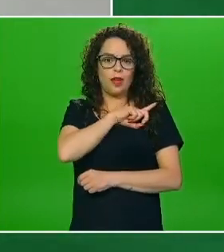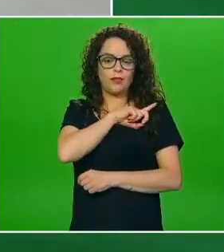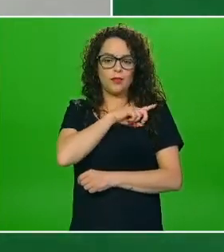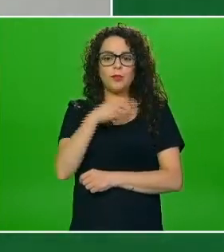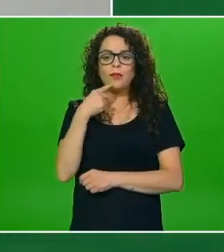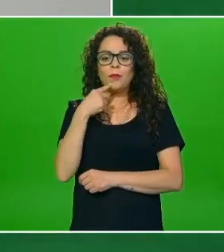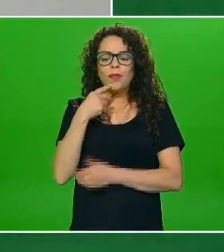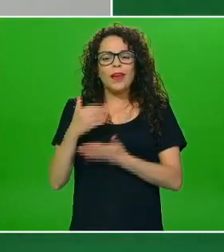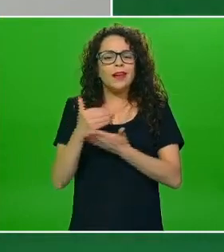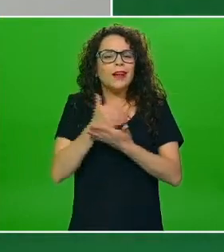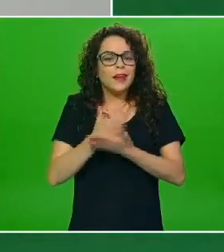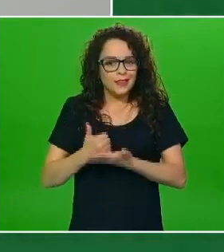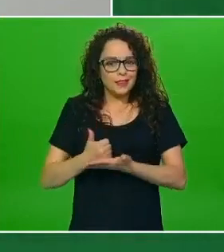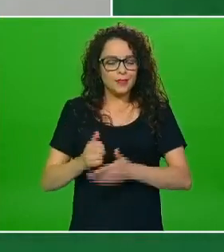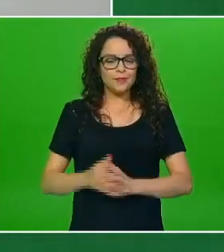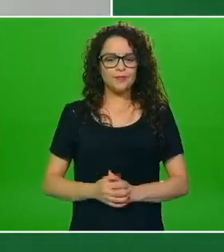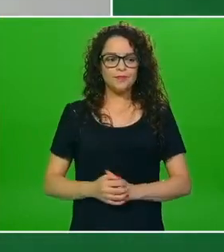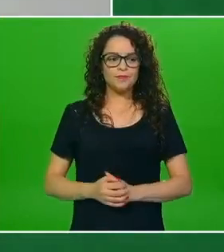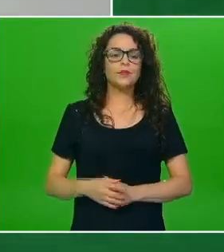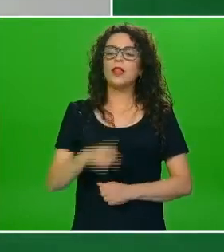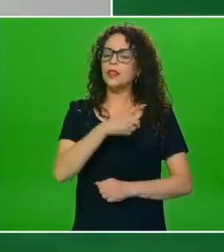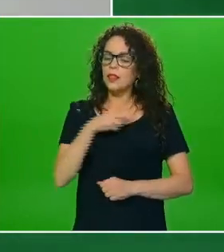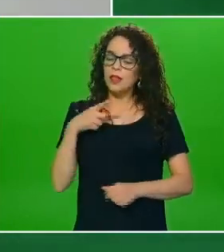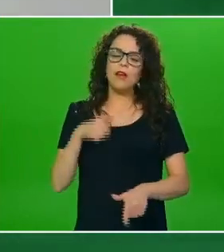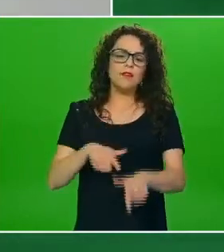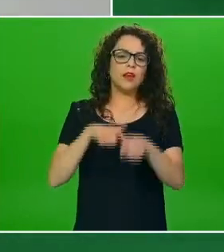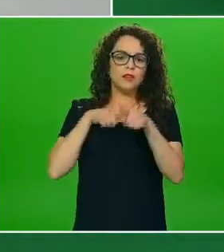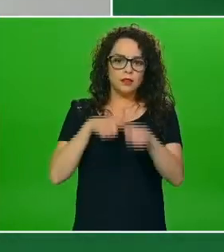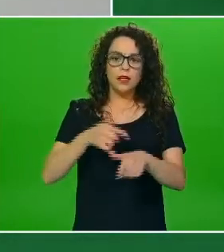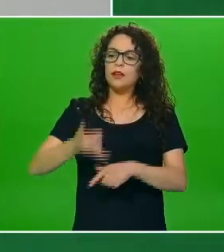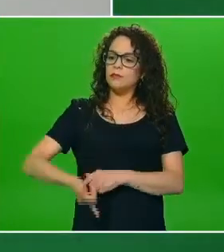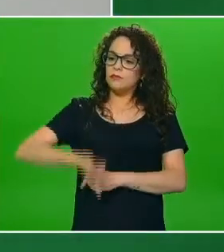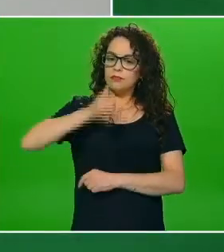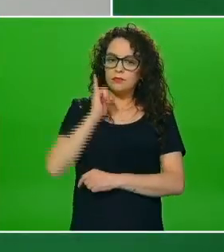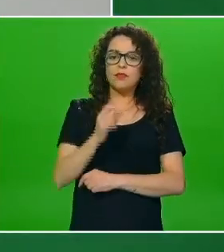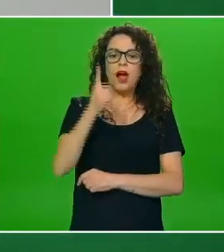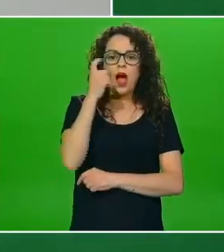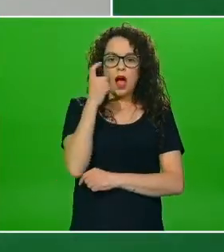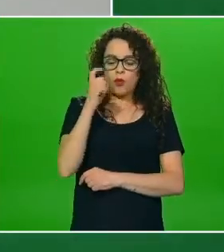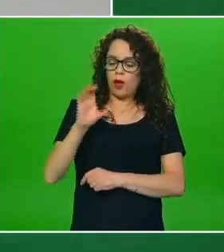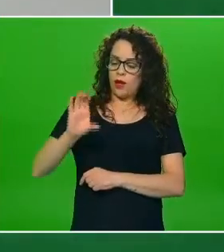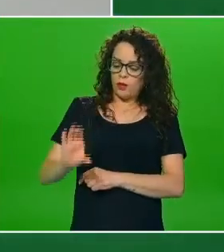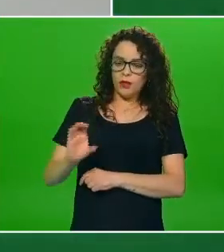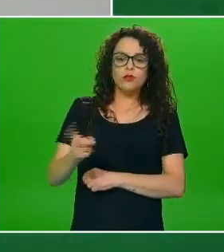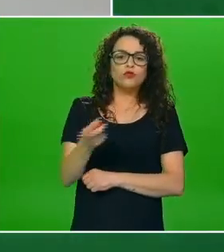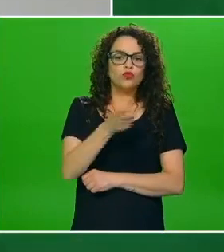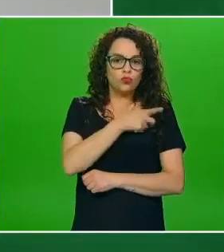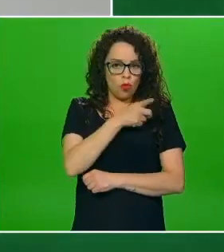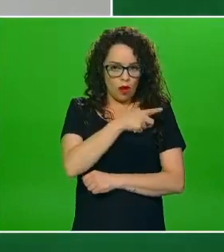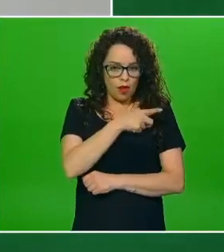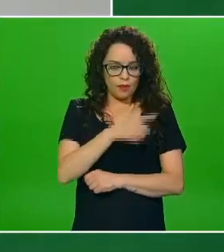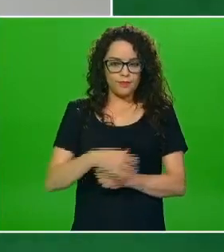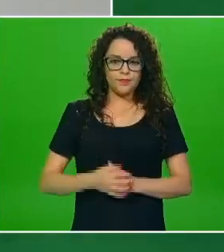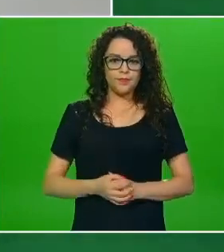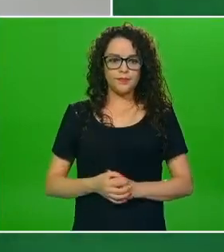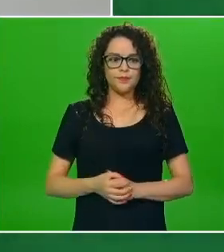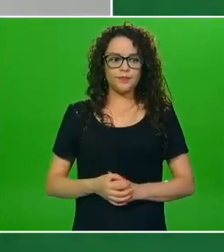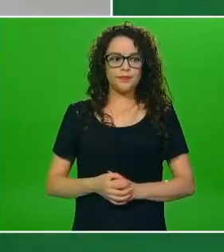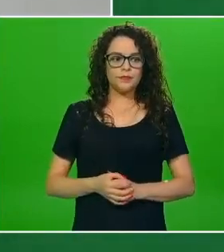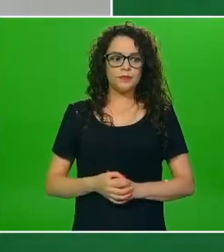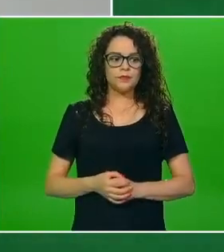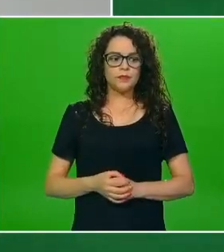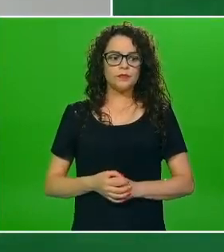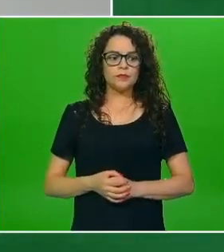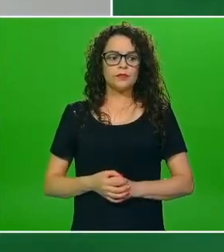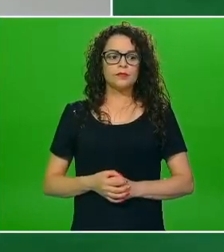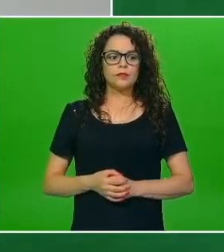obviamente seguirse hidratando con otro vaso de agua simple y para el mediodía preparé estas tortitas de